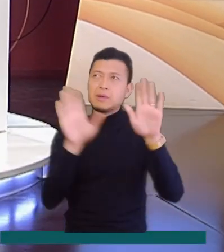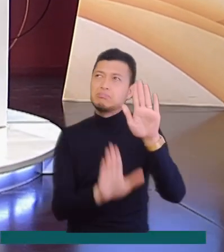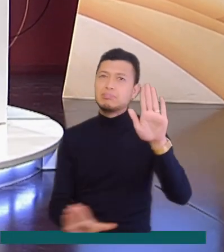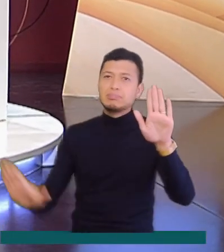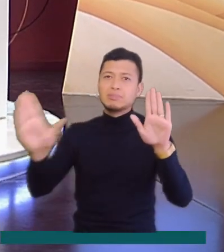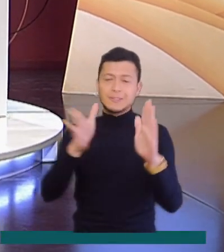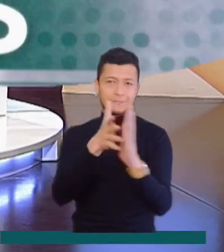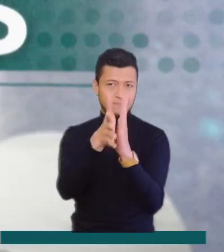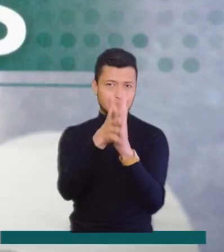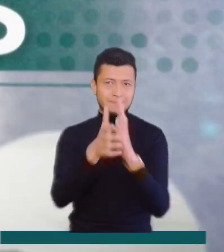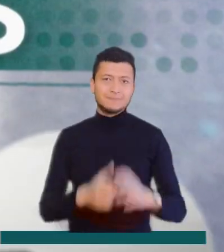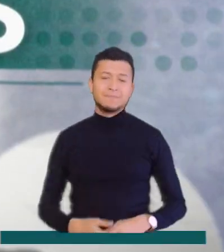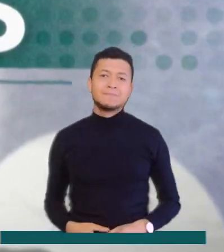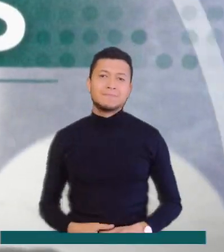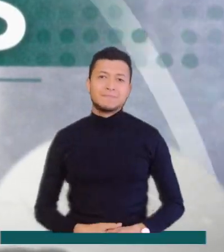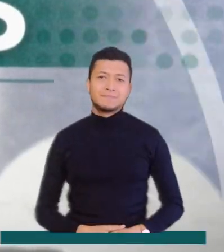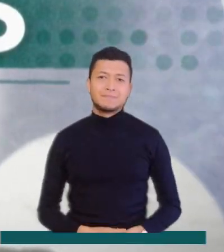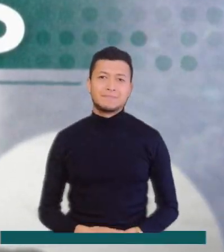regiones.